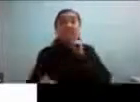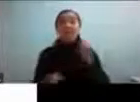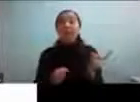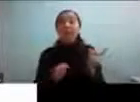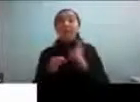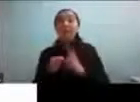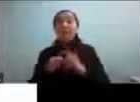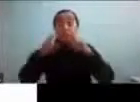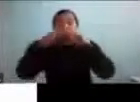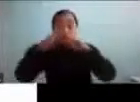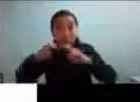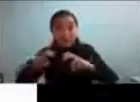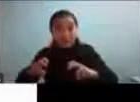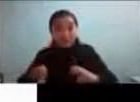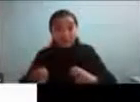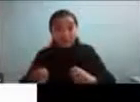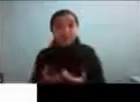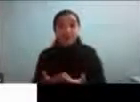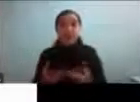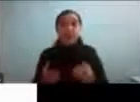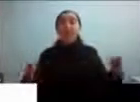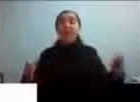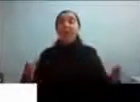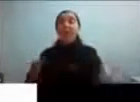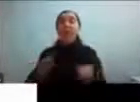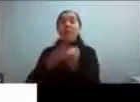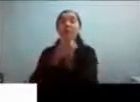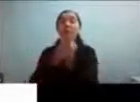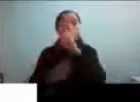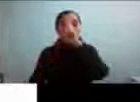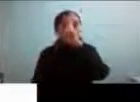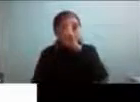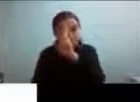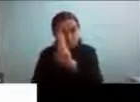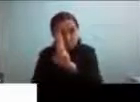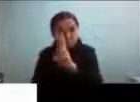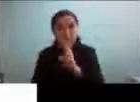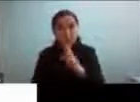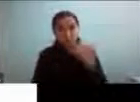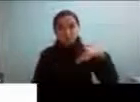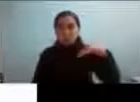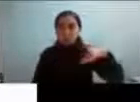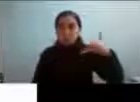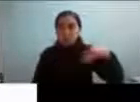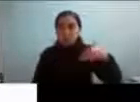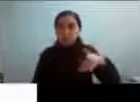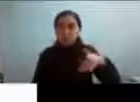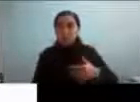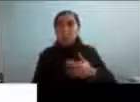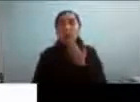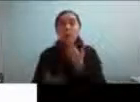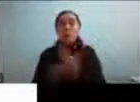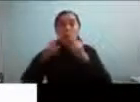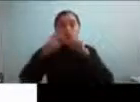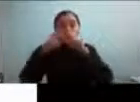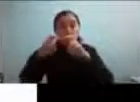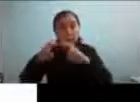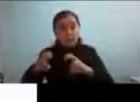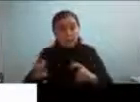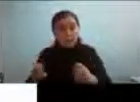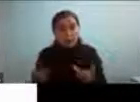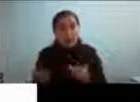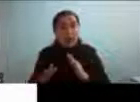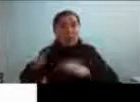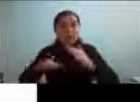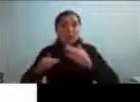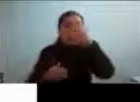fuese se hiciese de un modo inclusivo y respetuoso dos cosas tremendamente importantes en investigación en la academia y que muchas veces nosotros